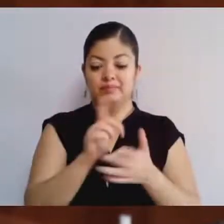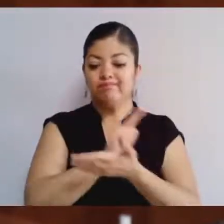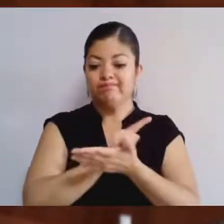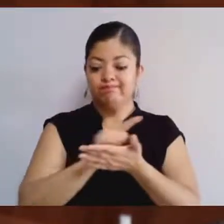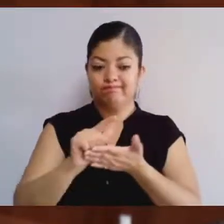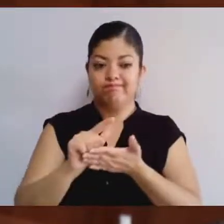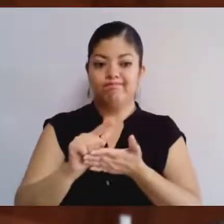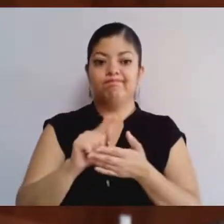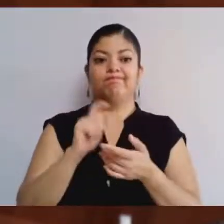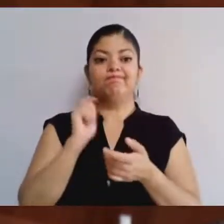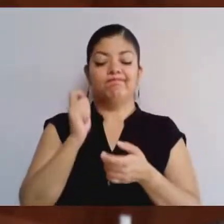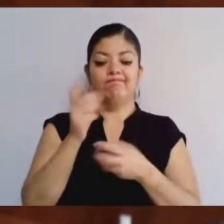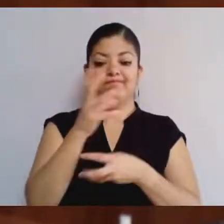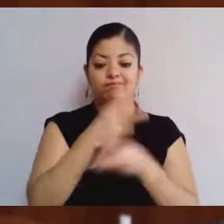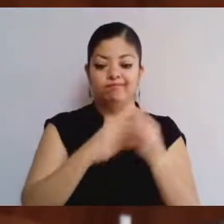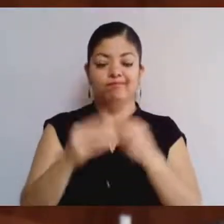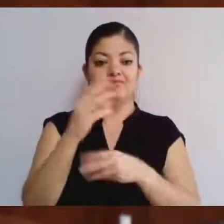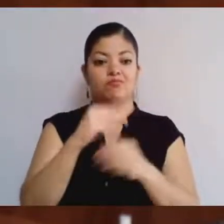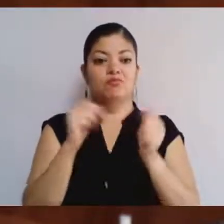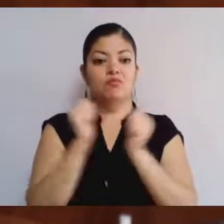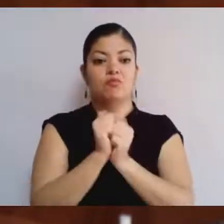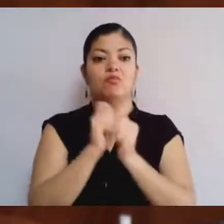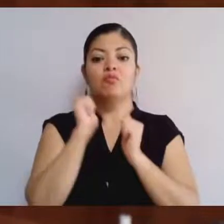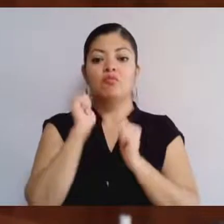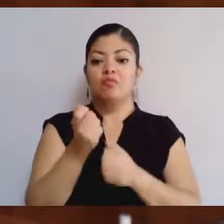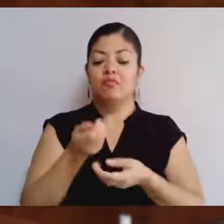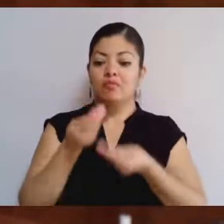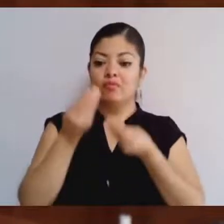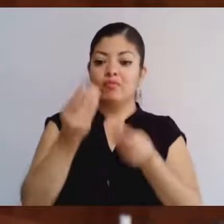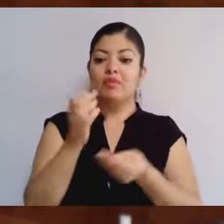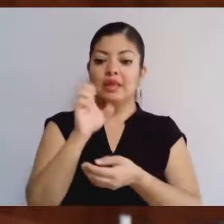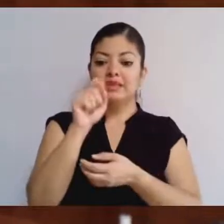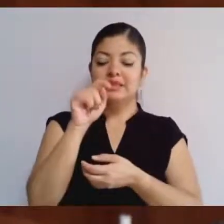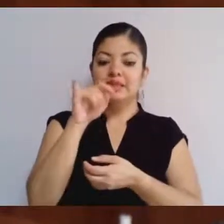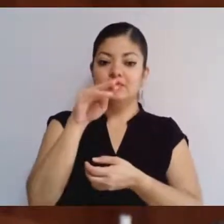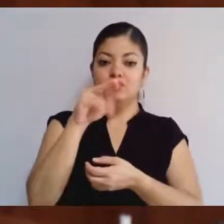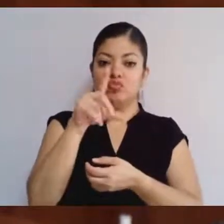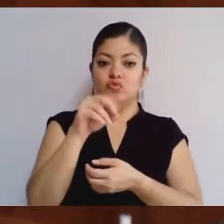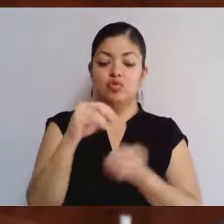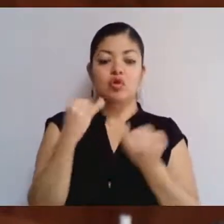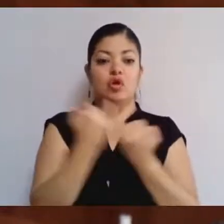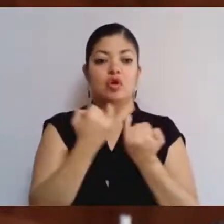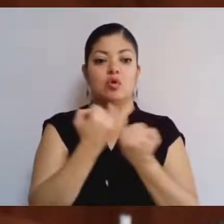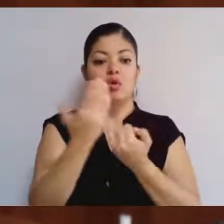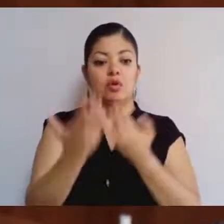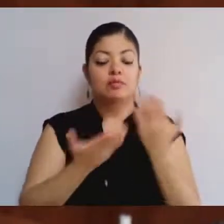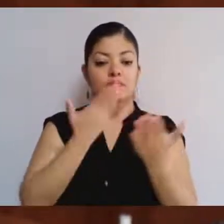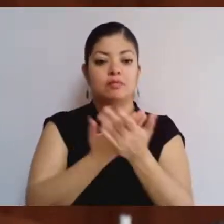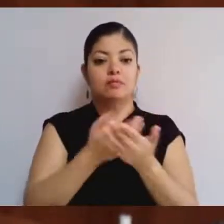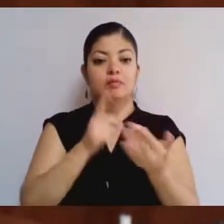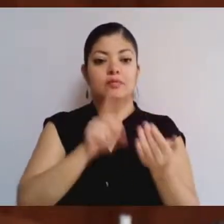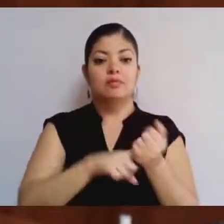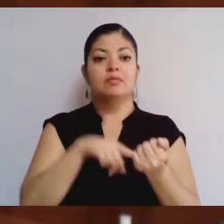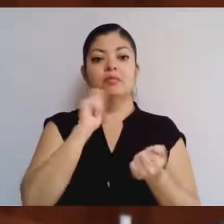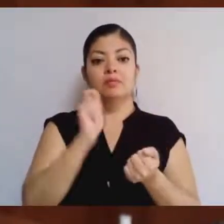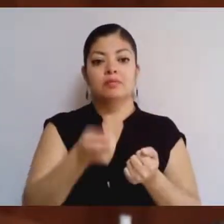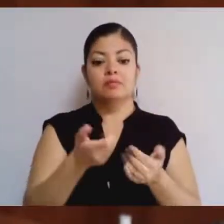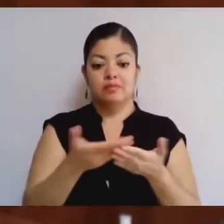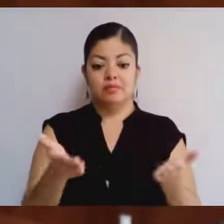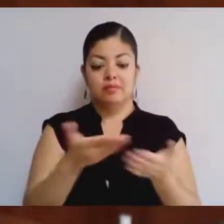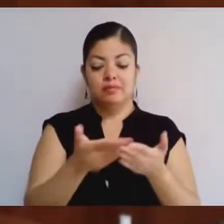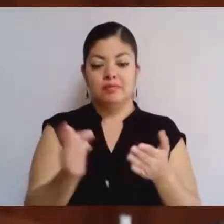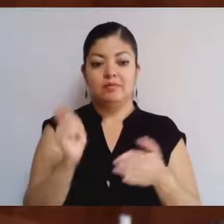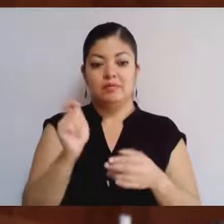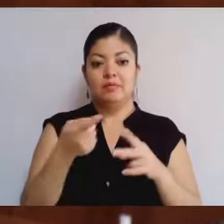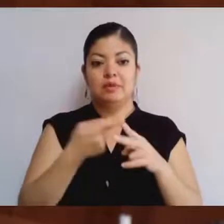producción limpia y sostenible mediante la entrega de estímulos fiscales como los que se proponen crear mediante la presente